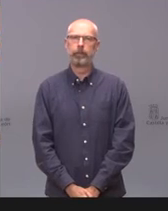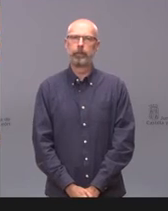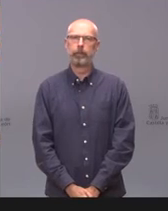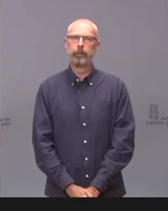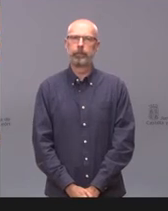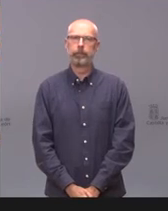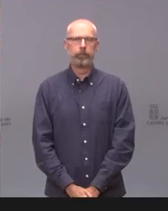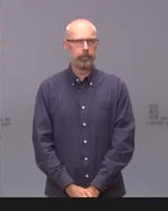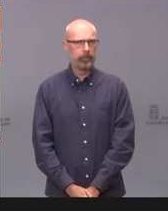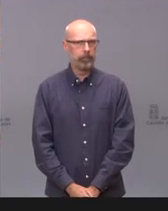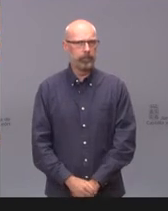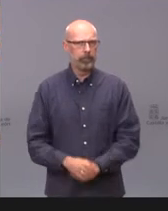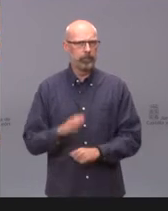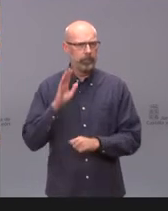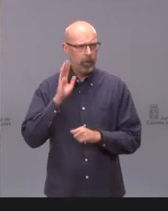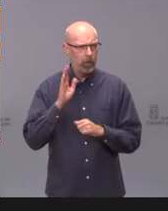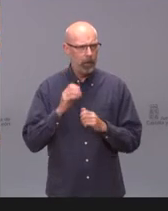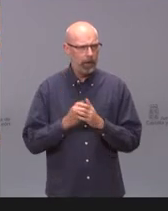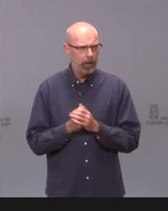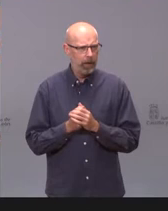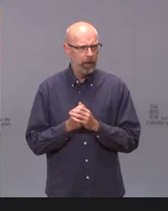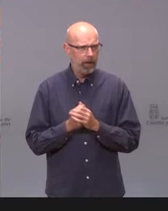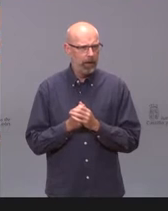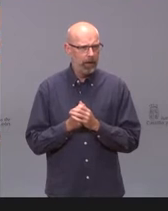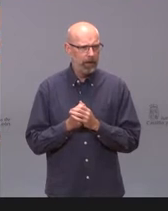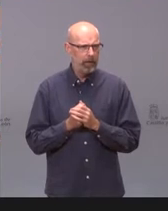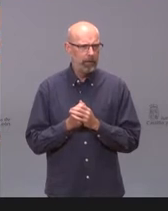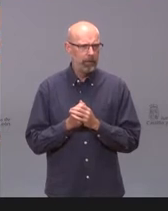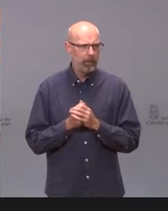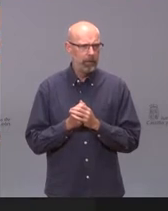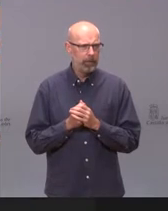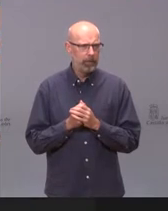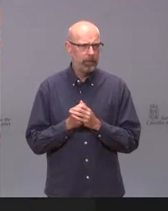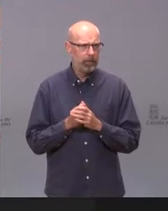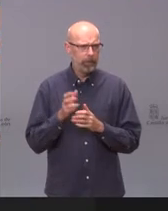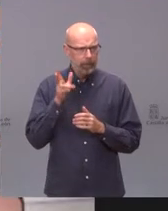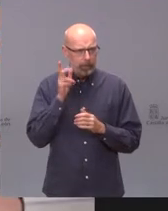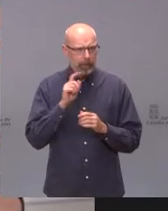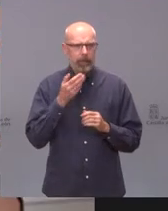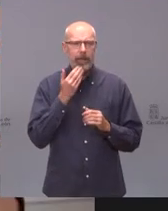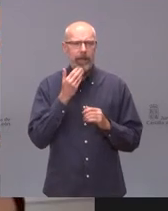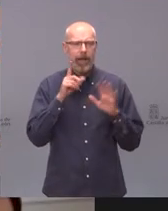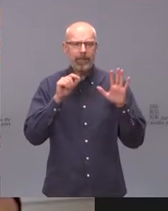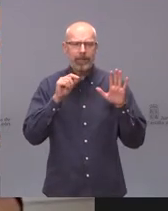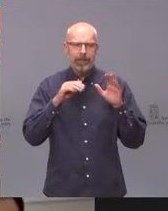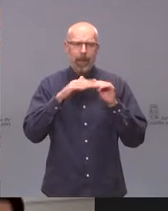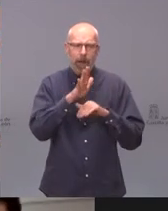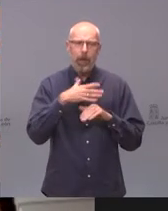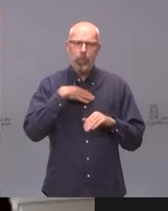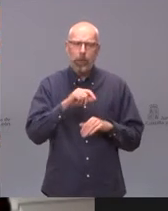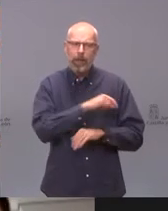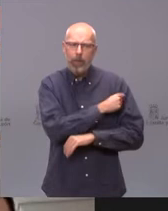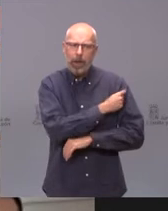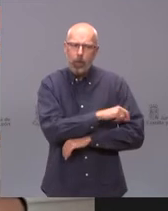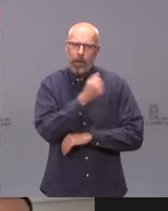Hola, ¿qué tal? Una pregunta nada más. ¿Castellín se plantea que los menores de 60 años puedan recibir la vacuna de